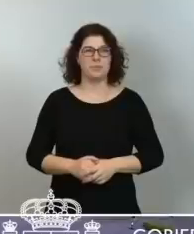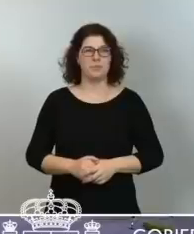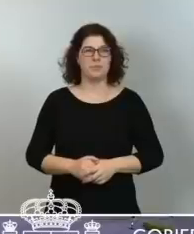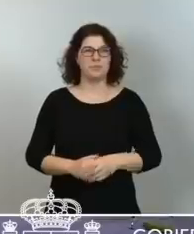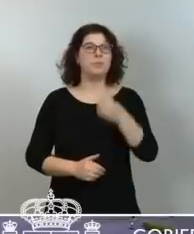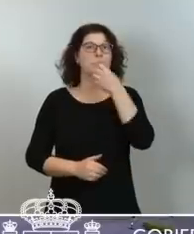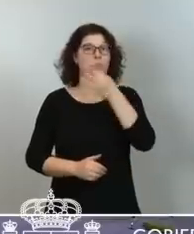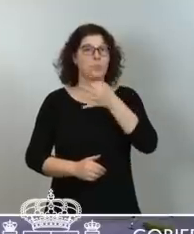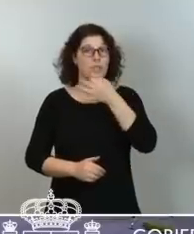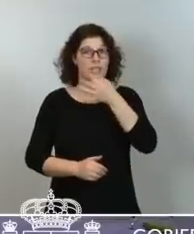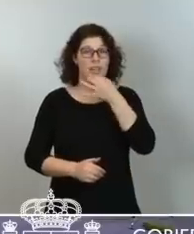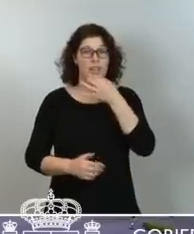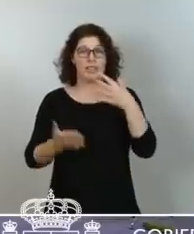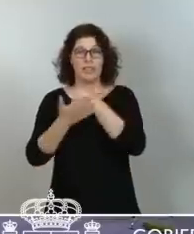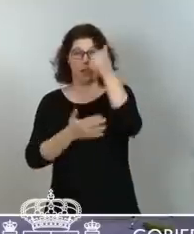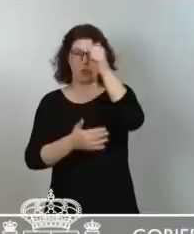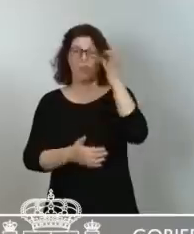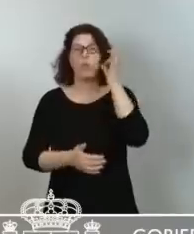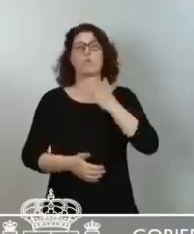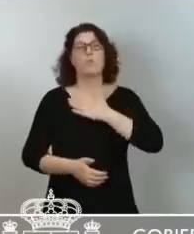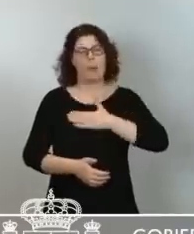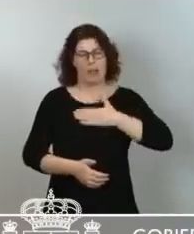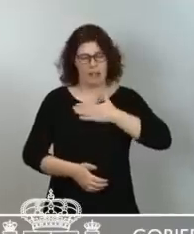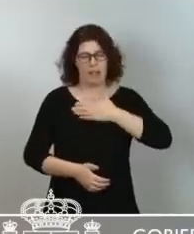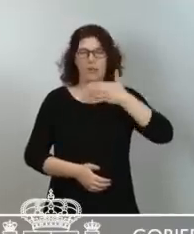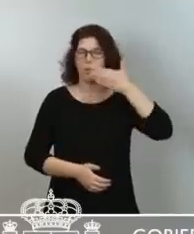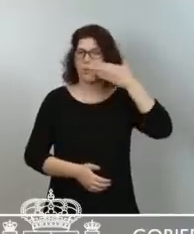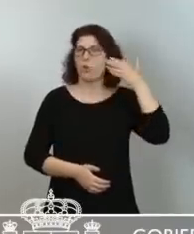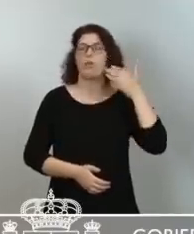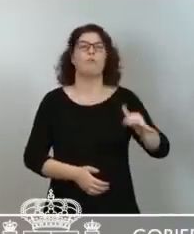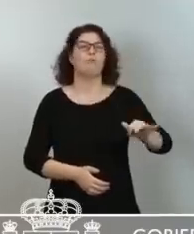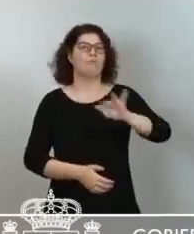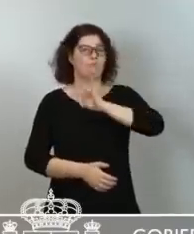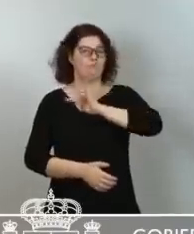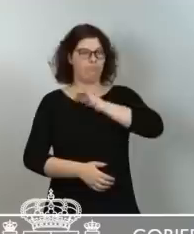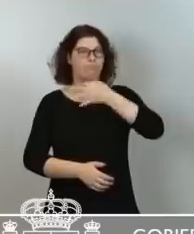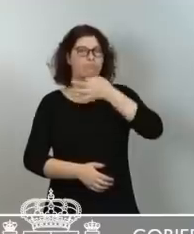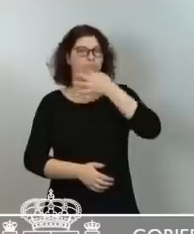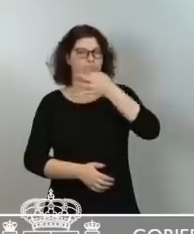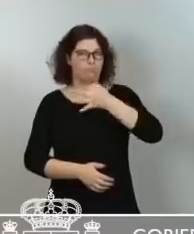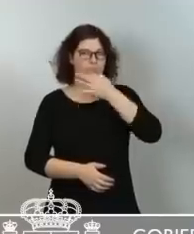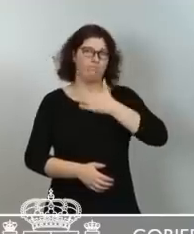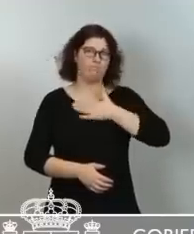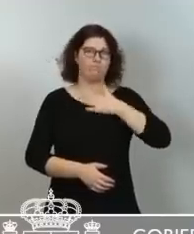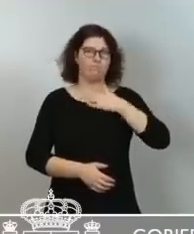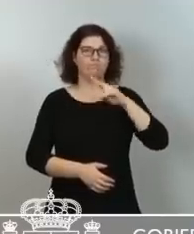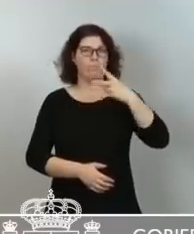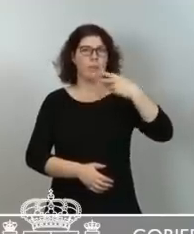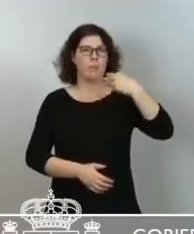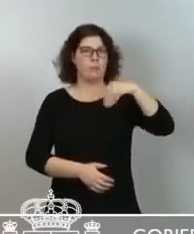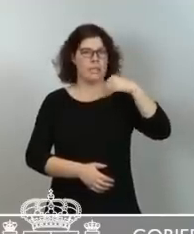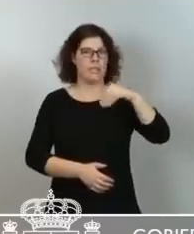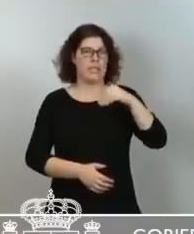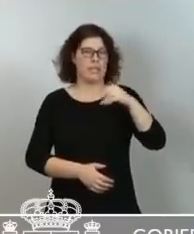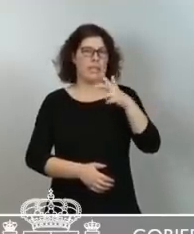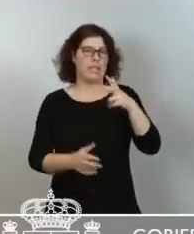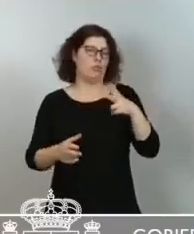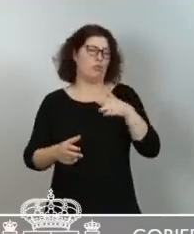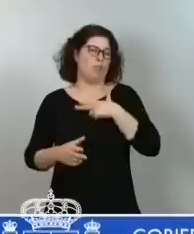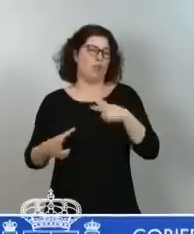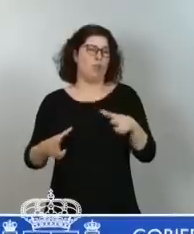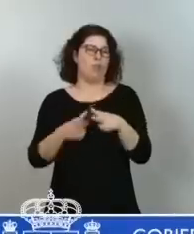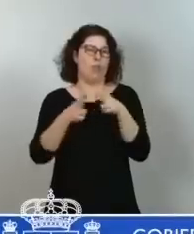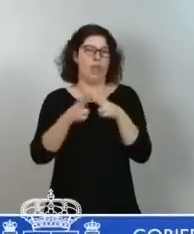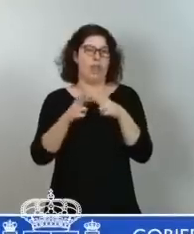Toda es un placer y un honor tomar la palabra como Vicepresidente de Derechos Sociales y Agenda 2030 de este Gobierno.